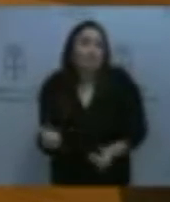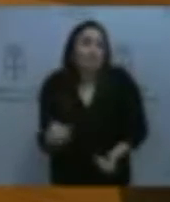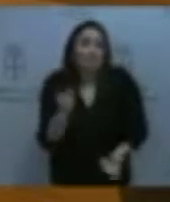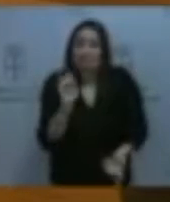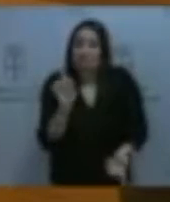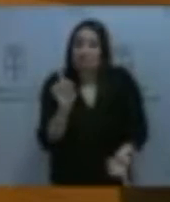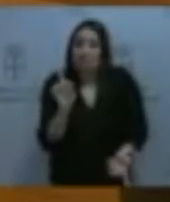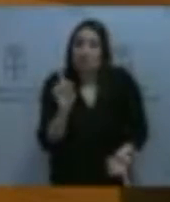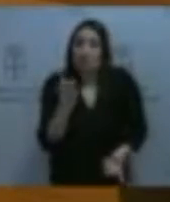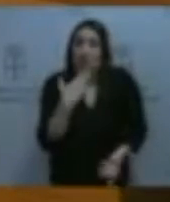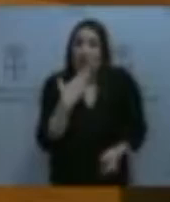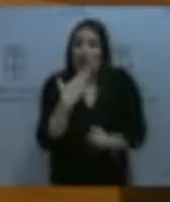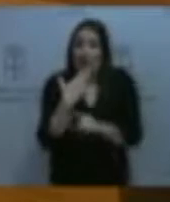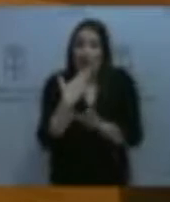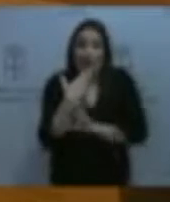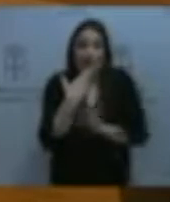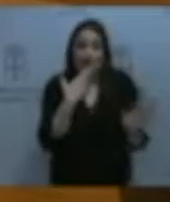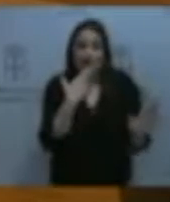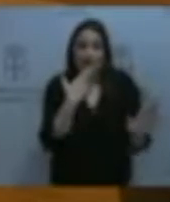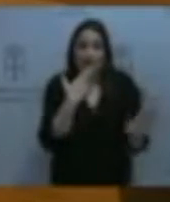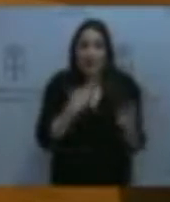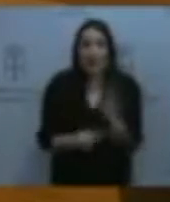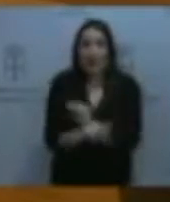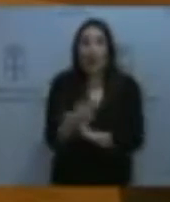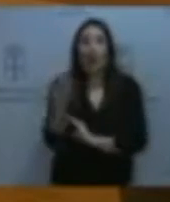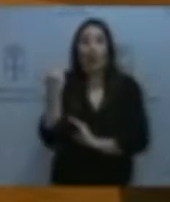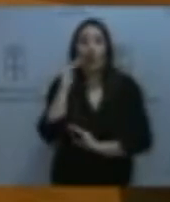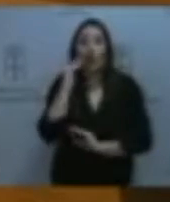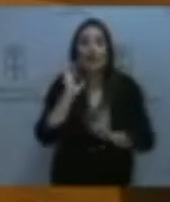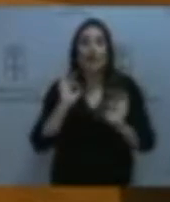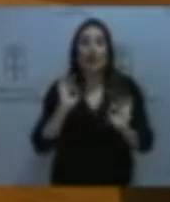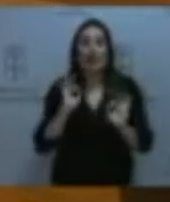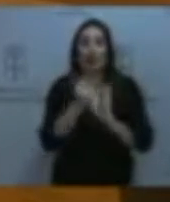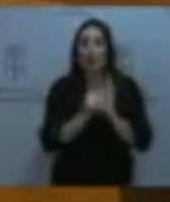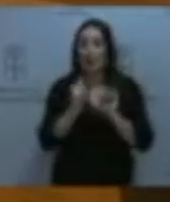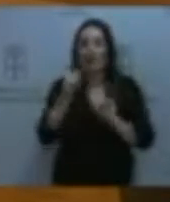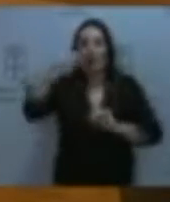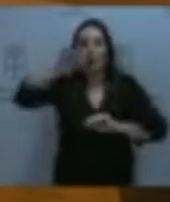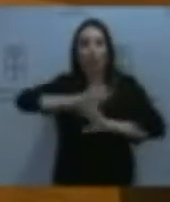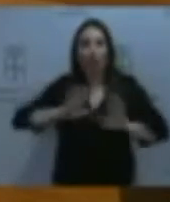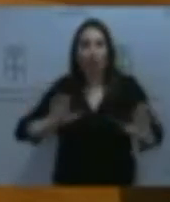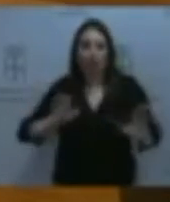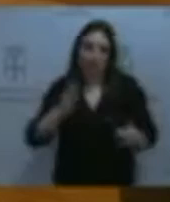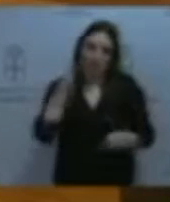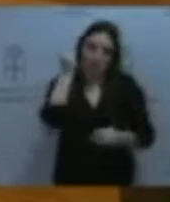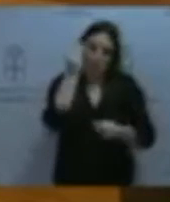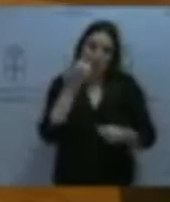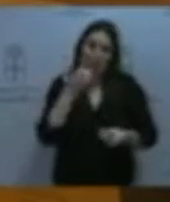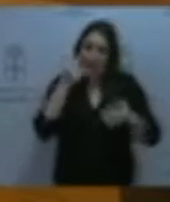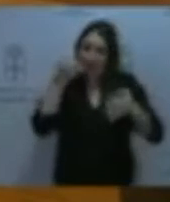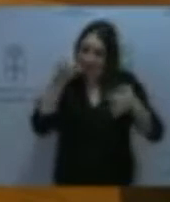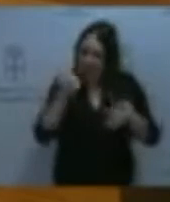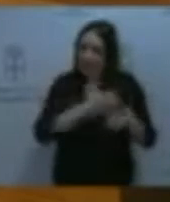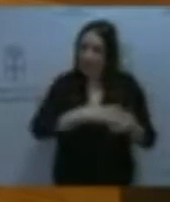edad, va a ser la fecha de nacimiento, ¿no? Entonces, creemos que si realmente queremos